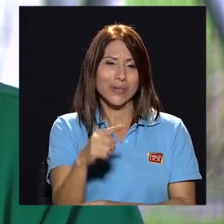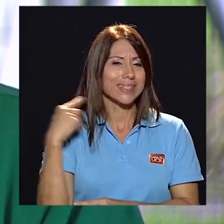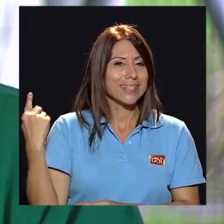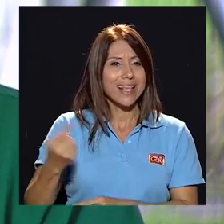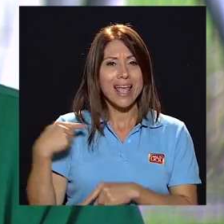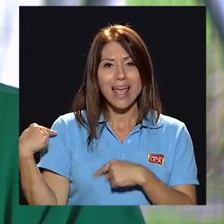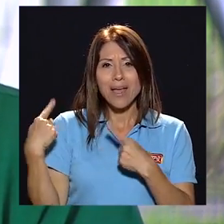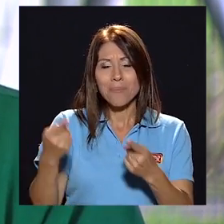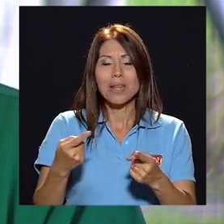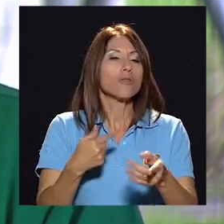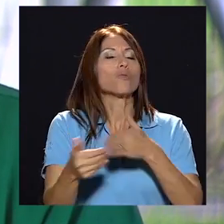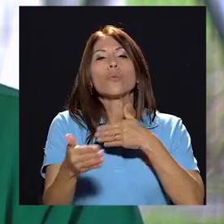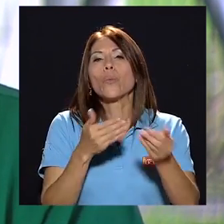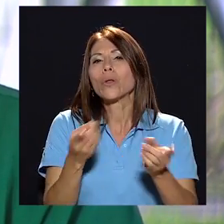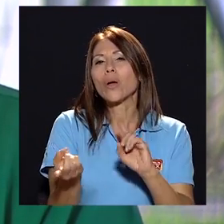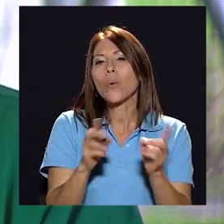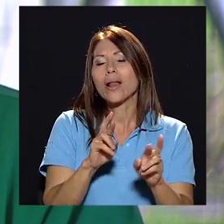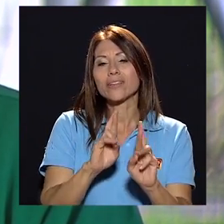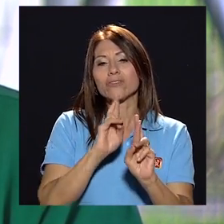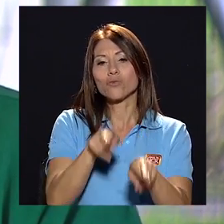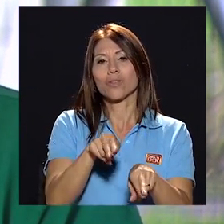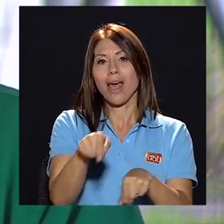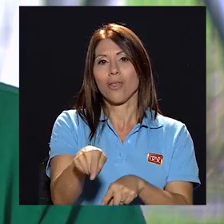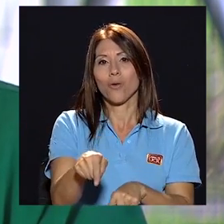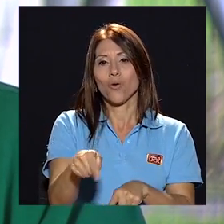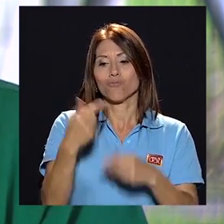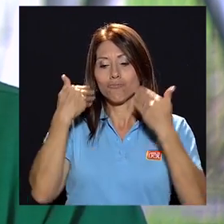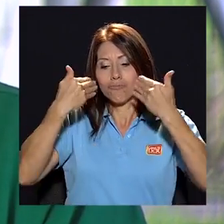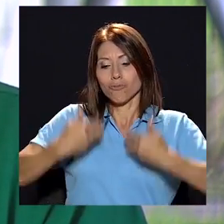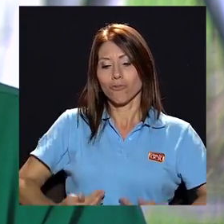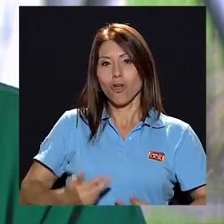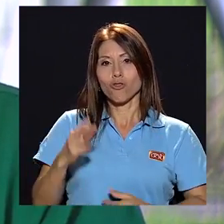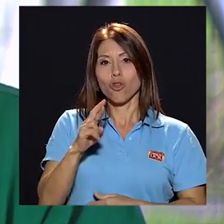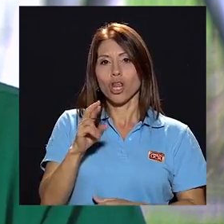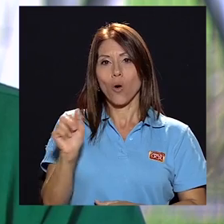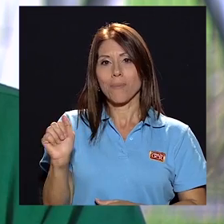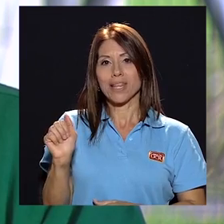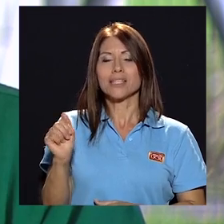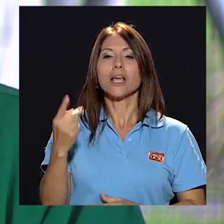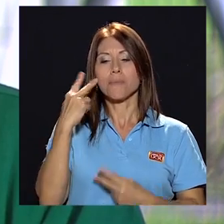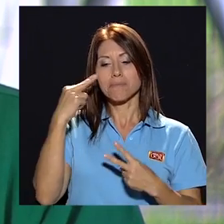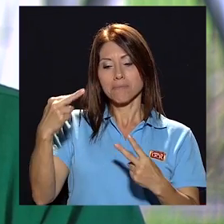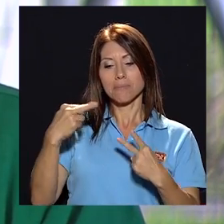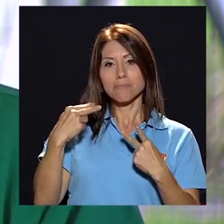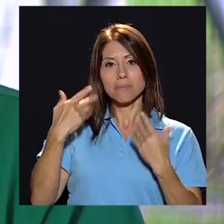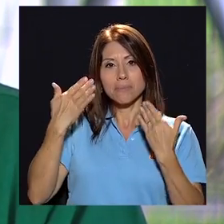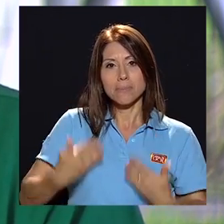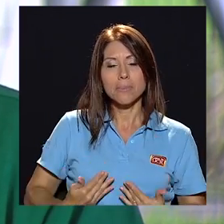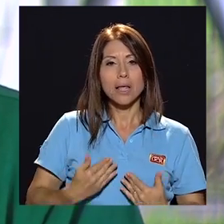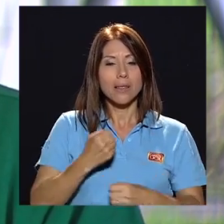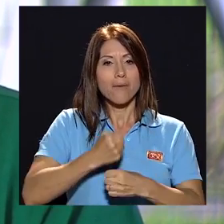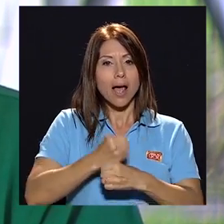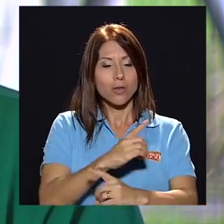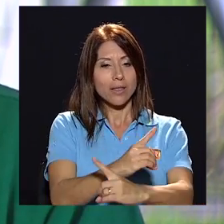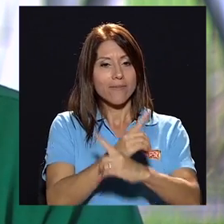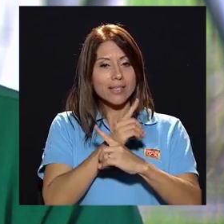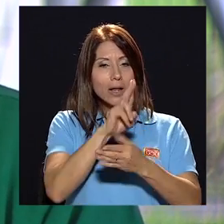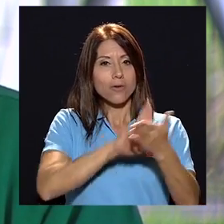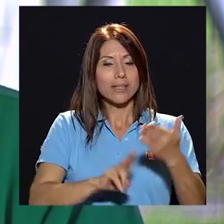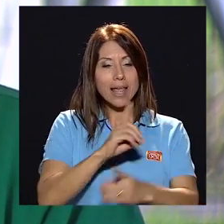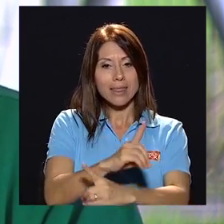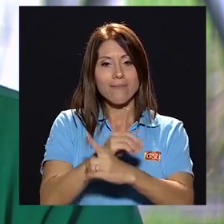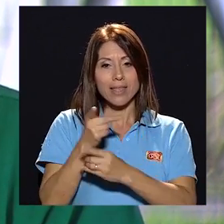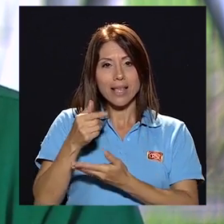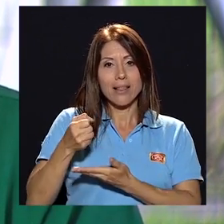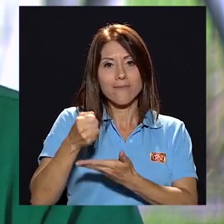cualquiera sea el resultado de esta elección en lo que concerne a mi persona a Rodrigo Aymerich lo van a seguir viendo en la universidad trabajando en la defensa de la universidad en defensa del